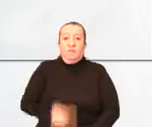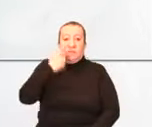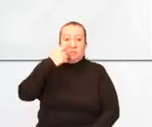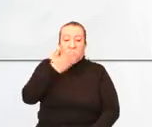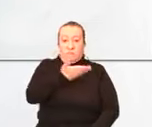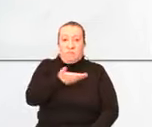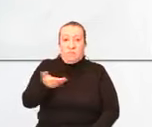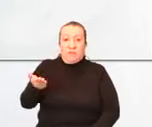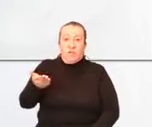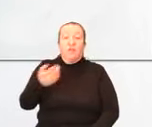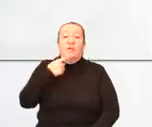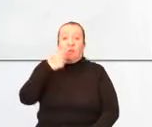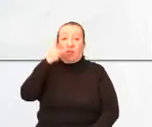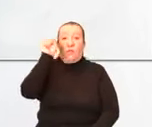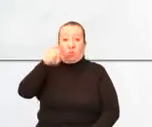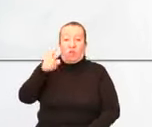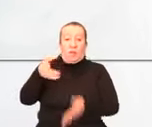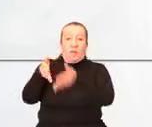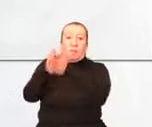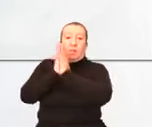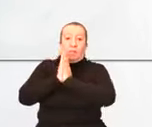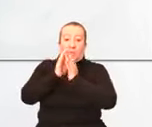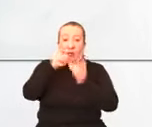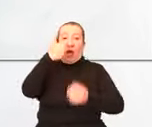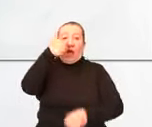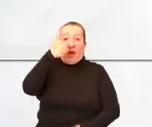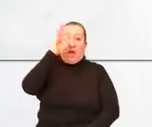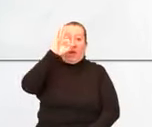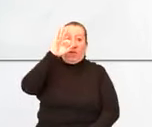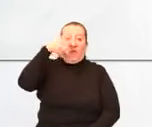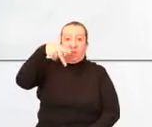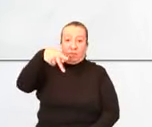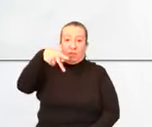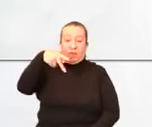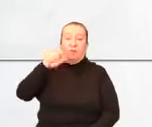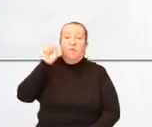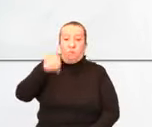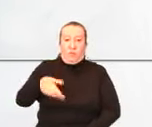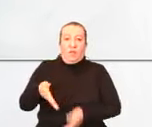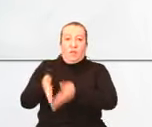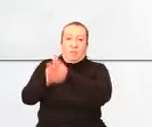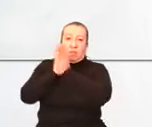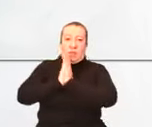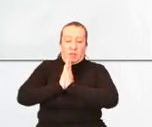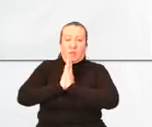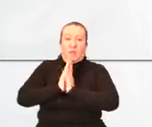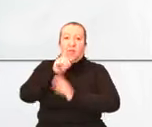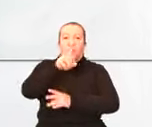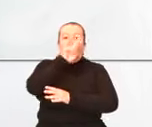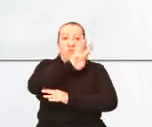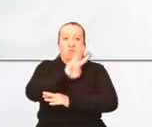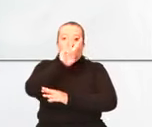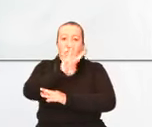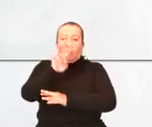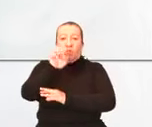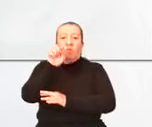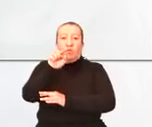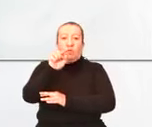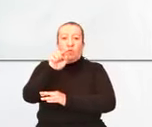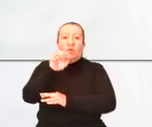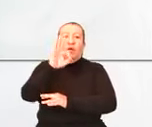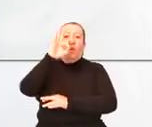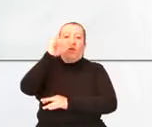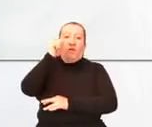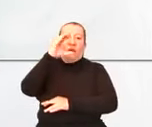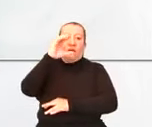Ustedes le pueden pedir a factual AFP, le pueden pedir, ahí está, www.factual